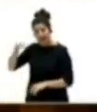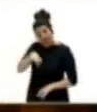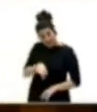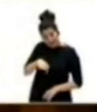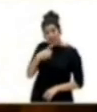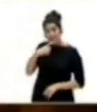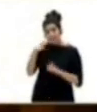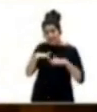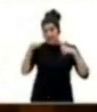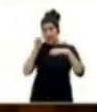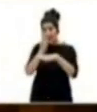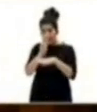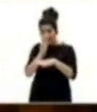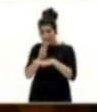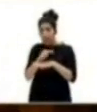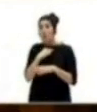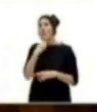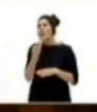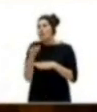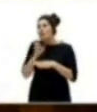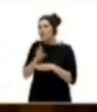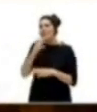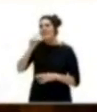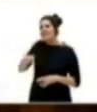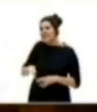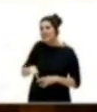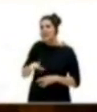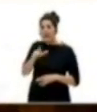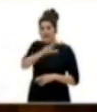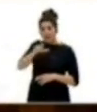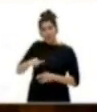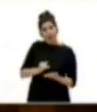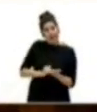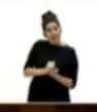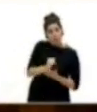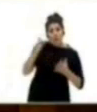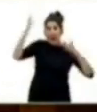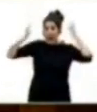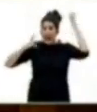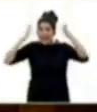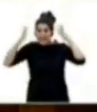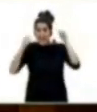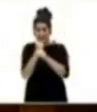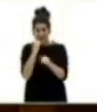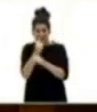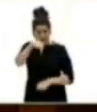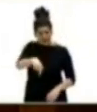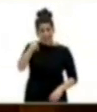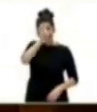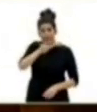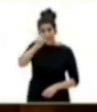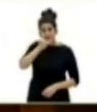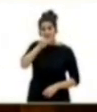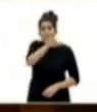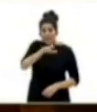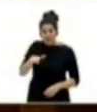Parlamento la voz de los que se dedican a la agricultura y ganadería en Canarias, quienes exigen